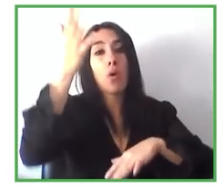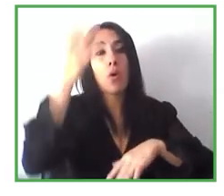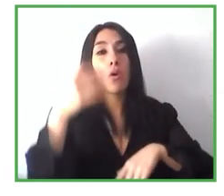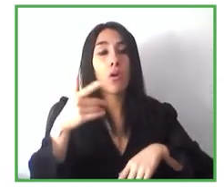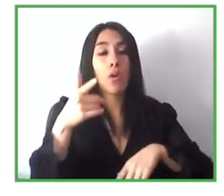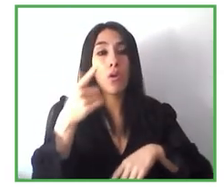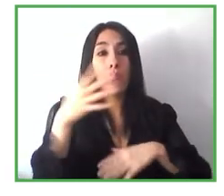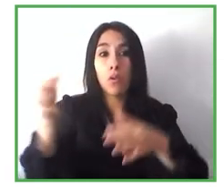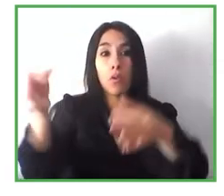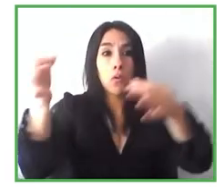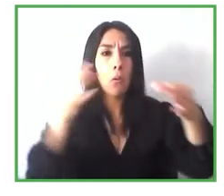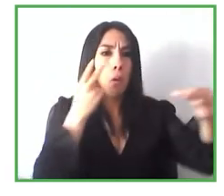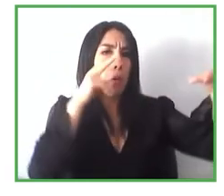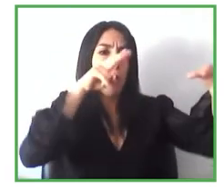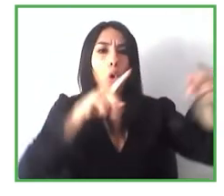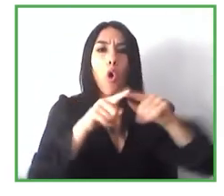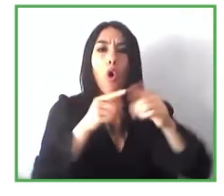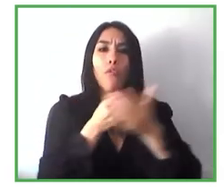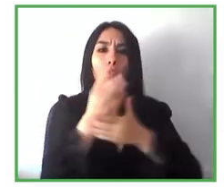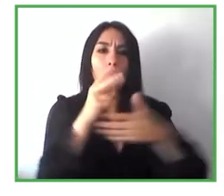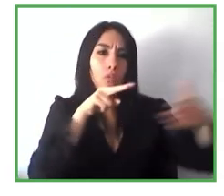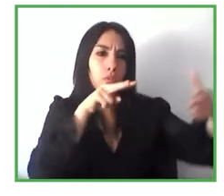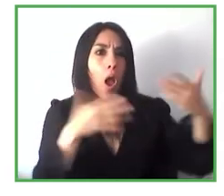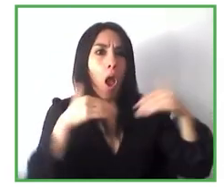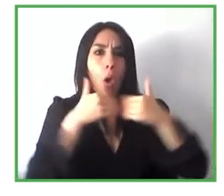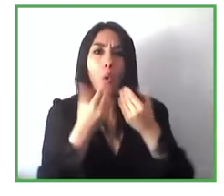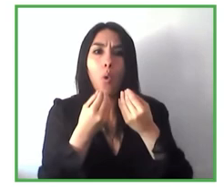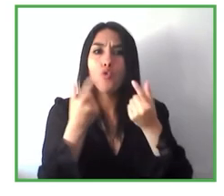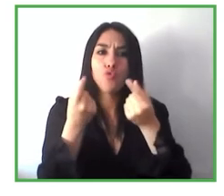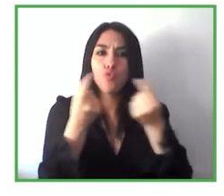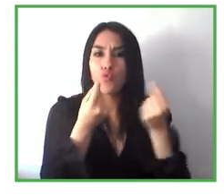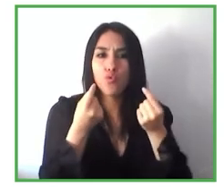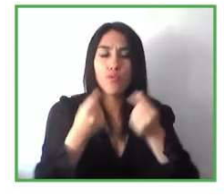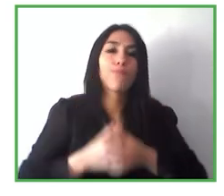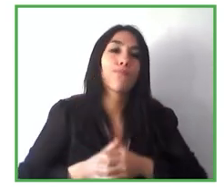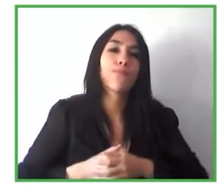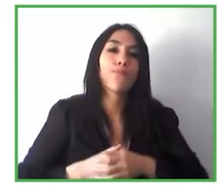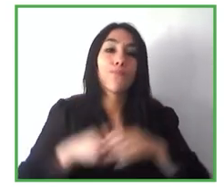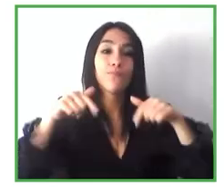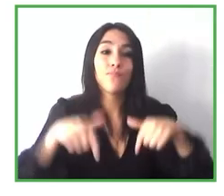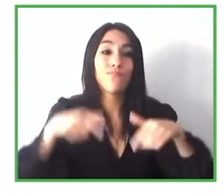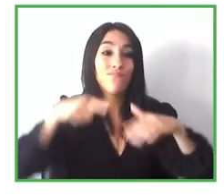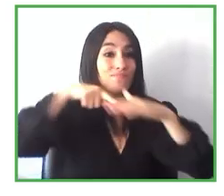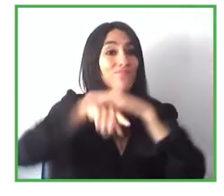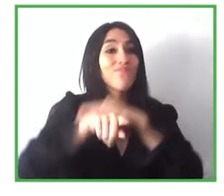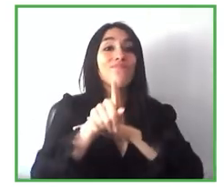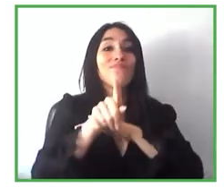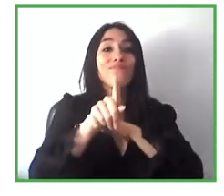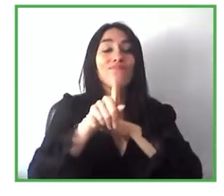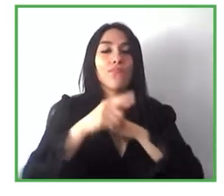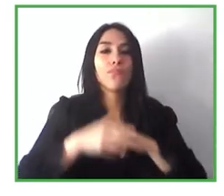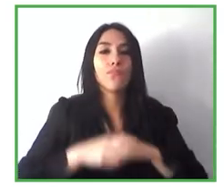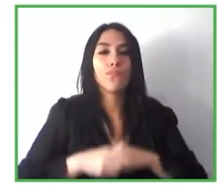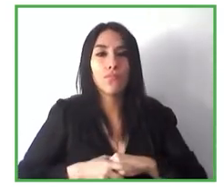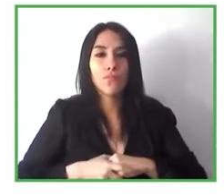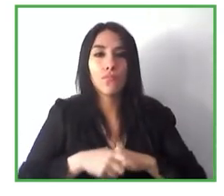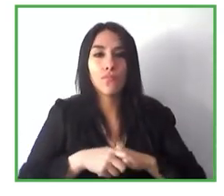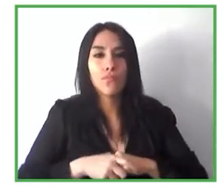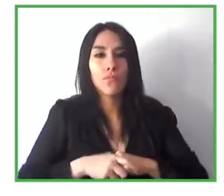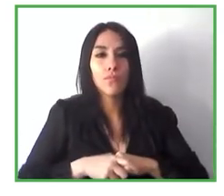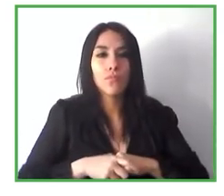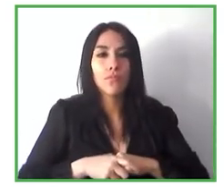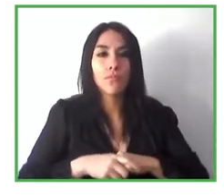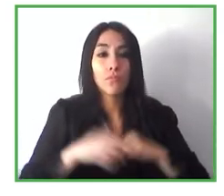cercana de proximidad necesidades de accesibilidad responden a esas necesidades de accesibilidad y donde en este caso en lugar de tener una tecnología